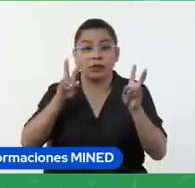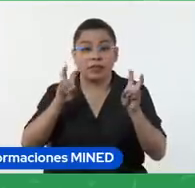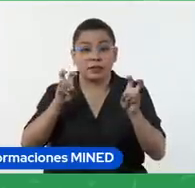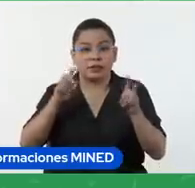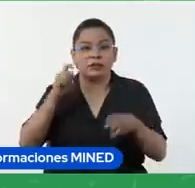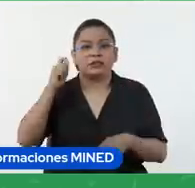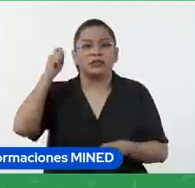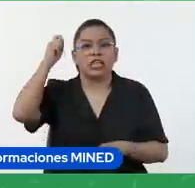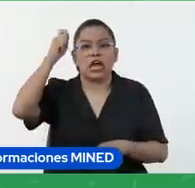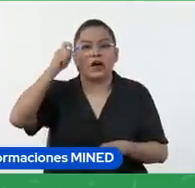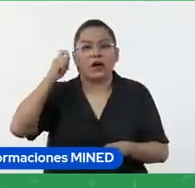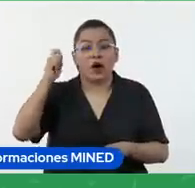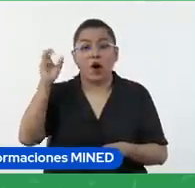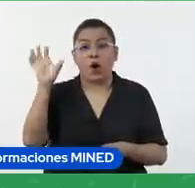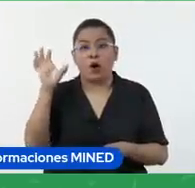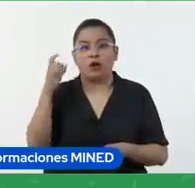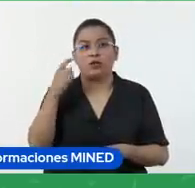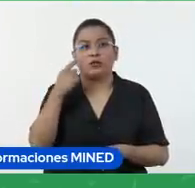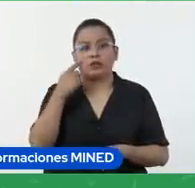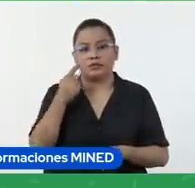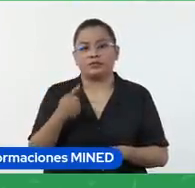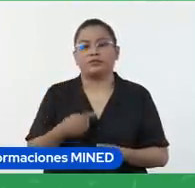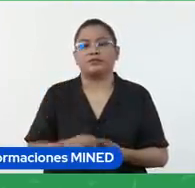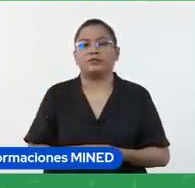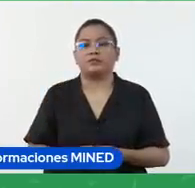va a ser, ¿cuáles son los colores primarios?